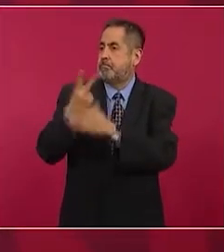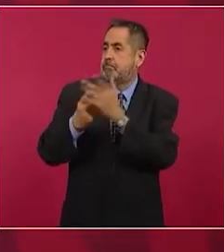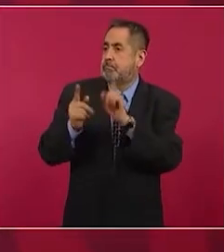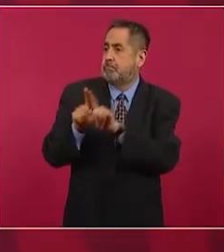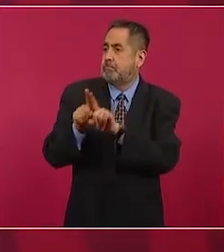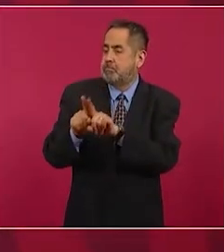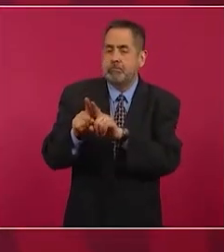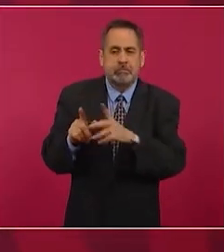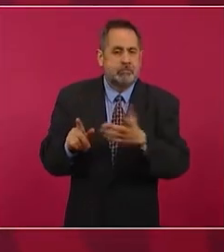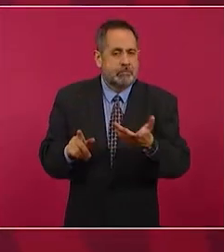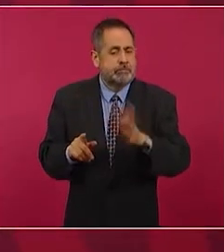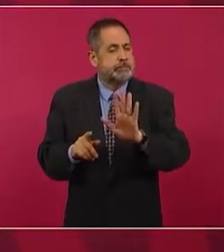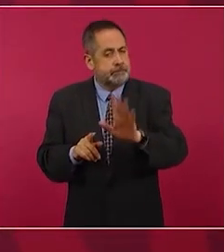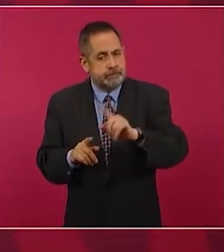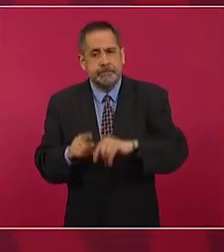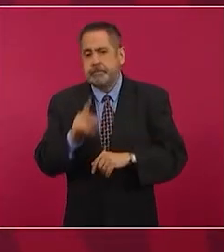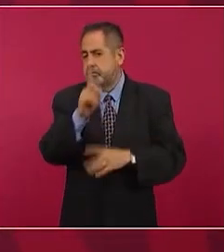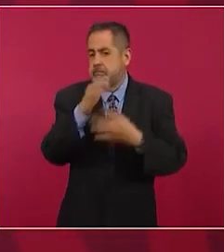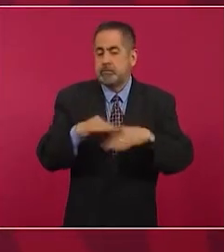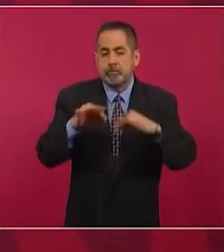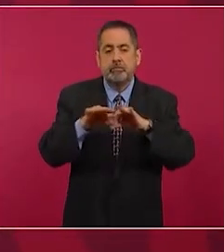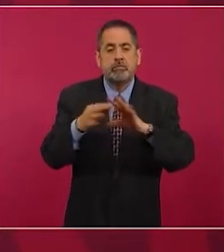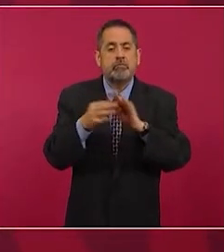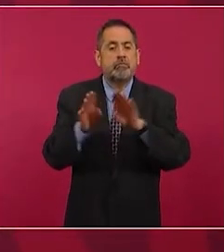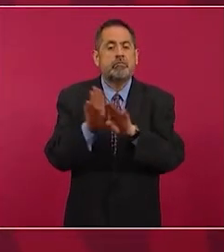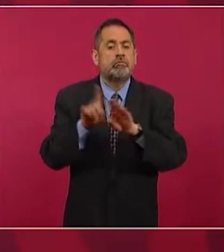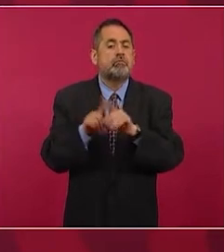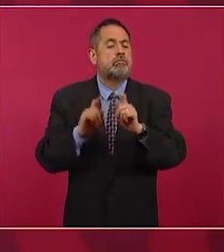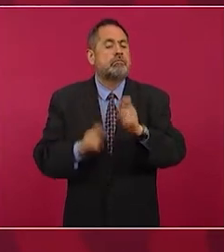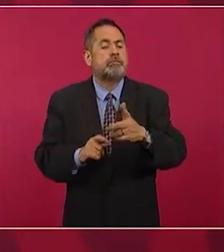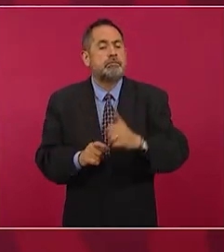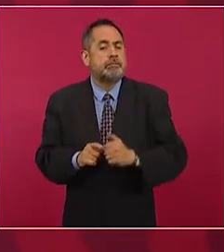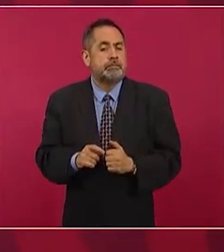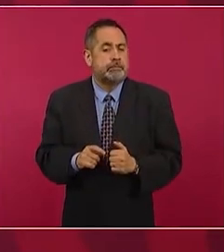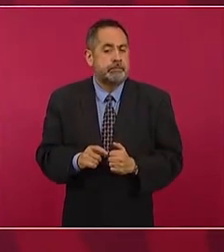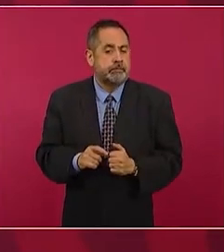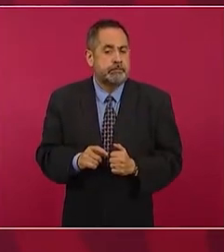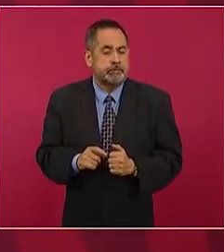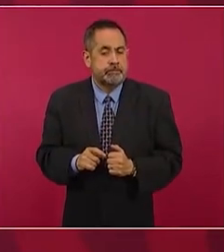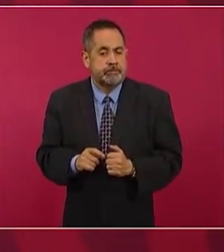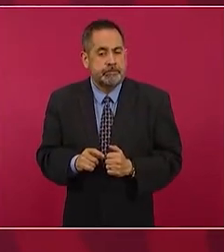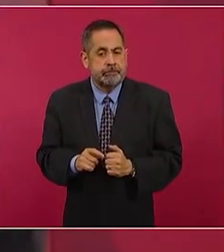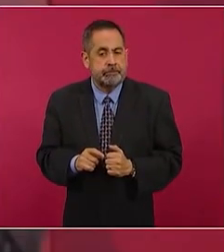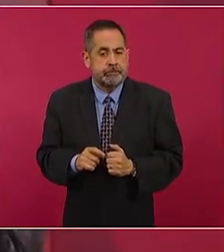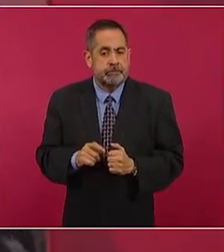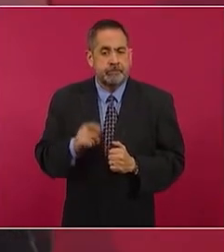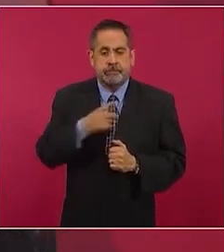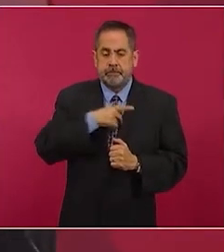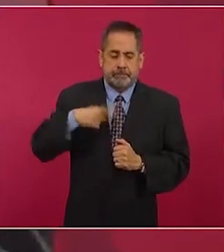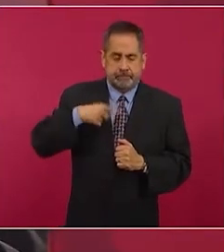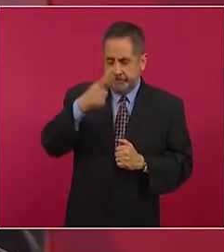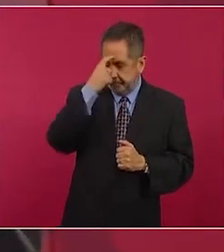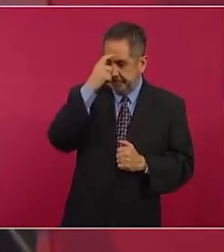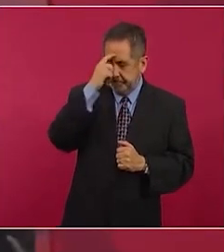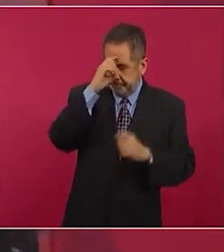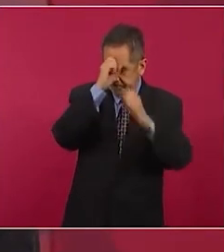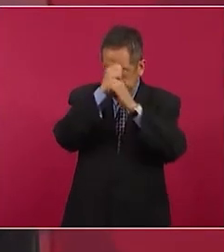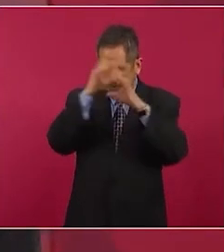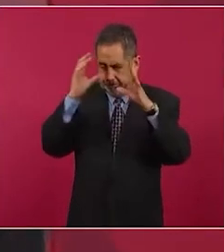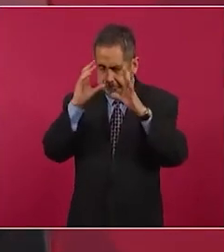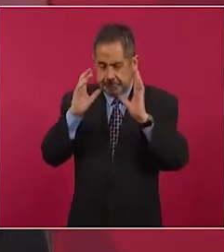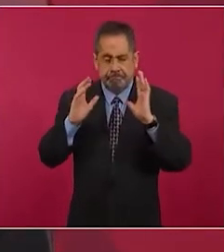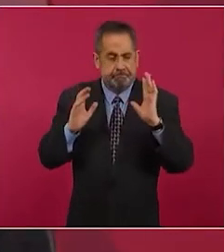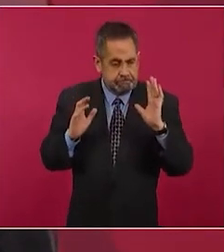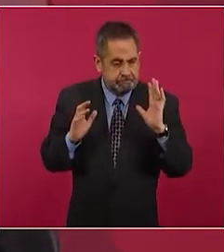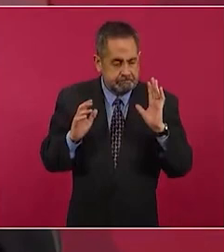Pero es muy importante que tengamos eso claro.